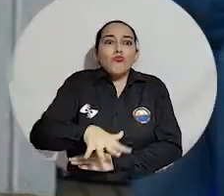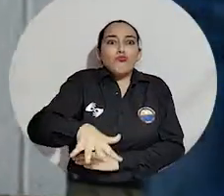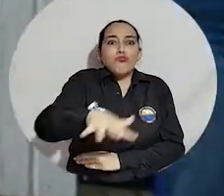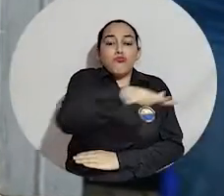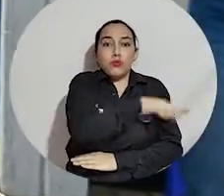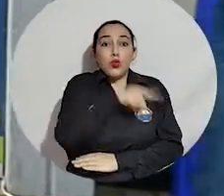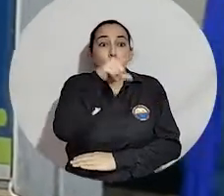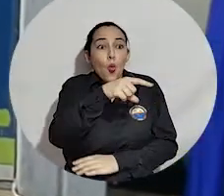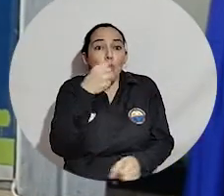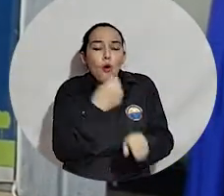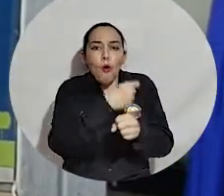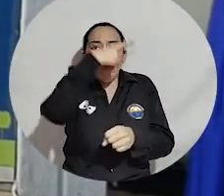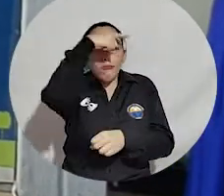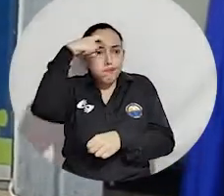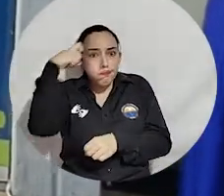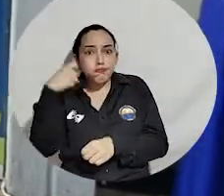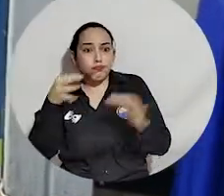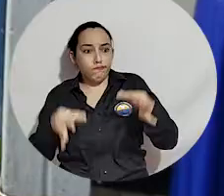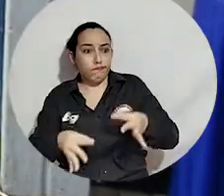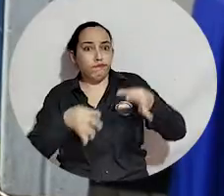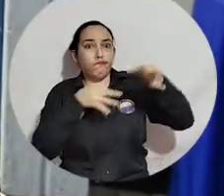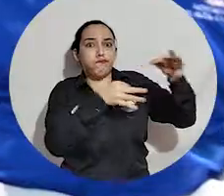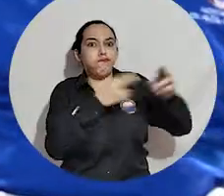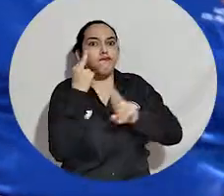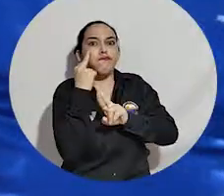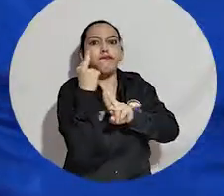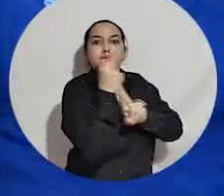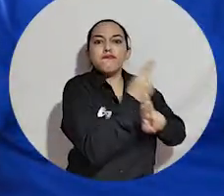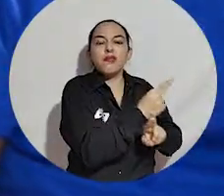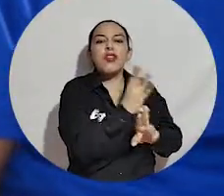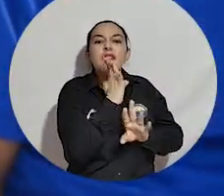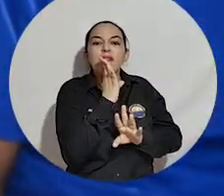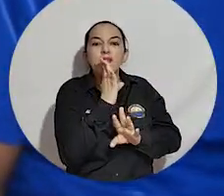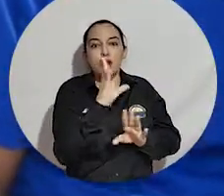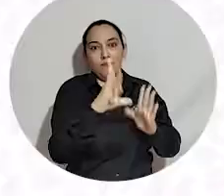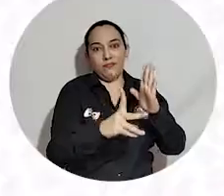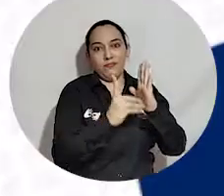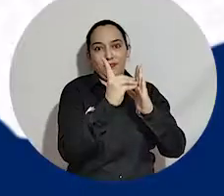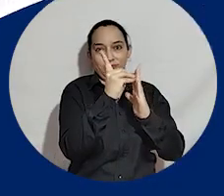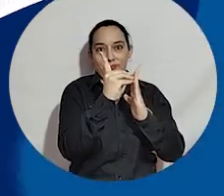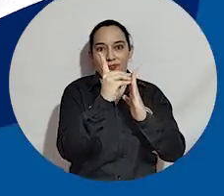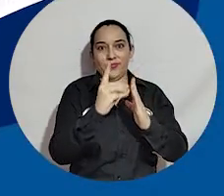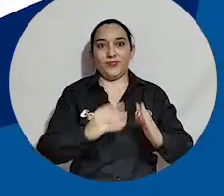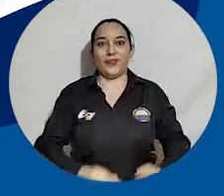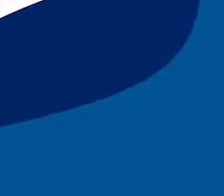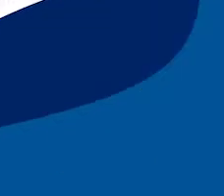Es por ello que su indispensable labor fue reconocida por la Dirección de Desarrollo Estudiantil.